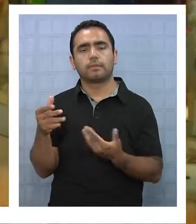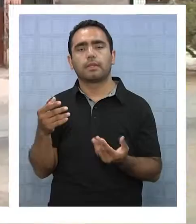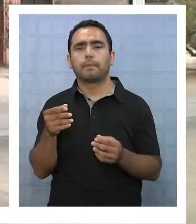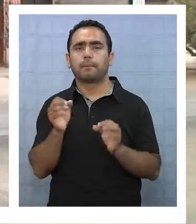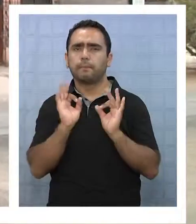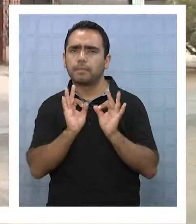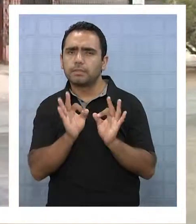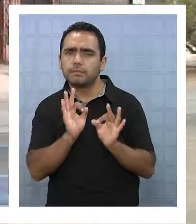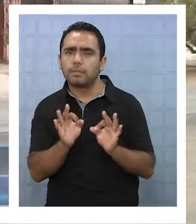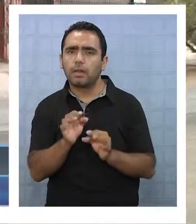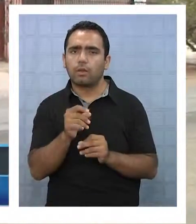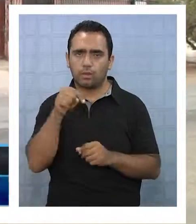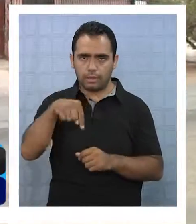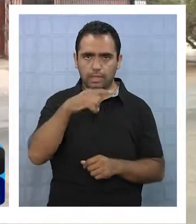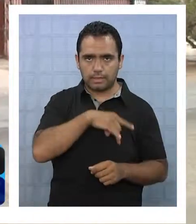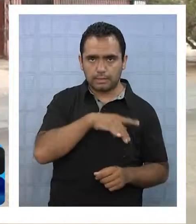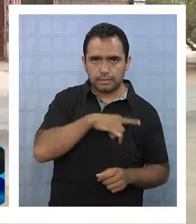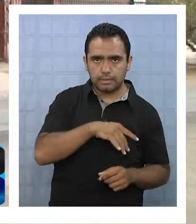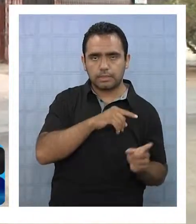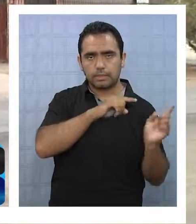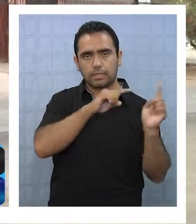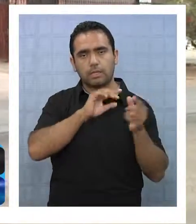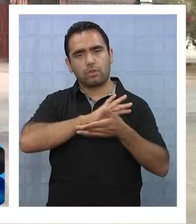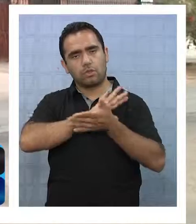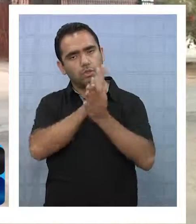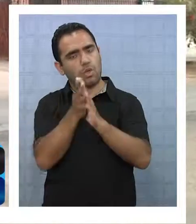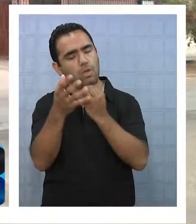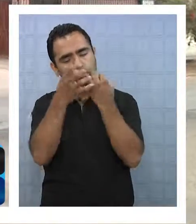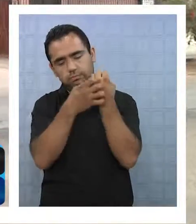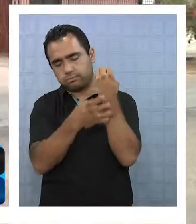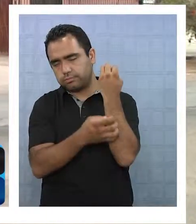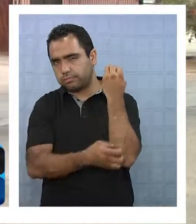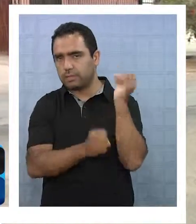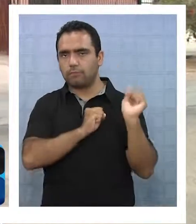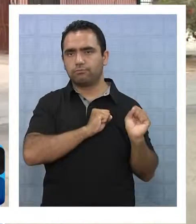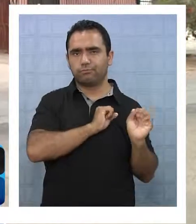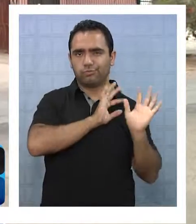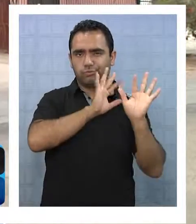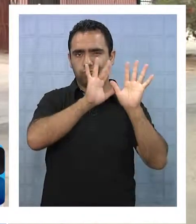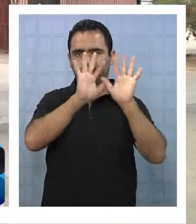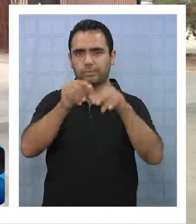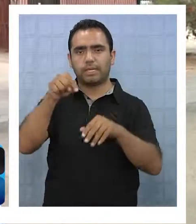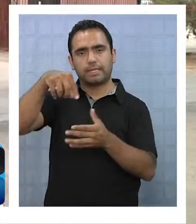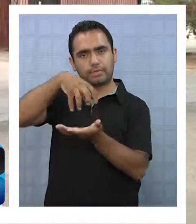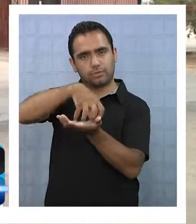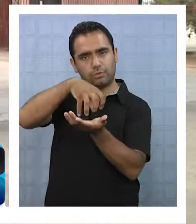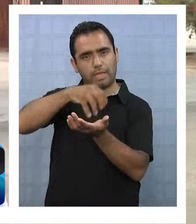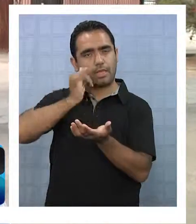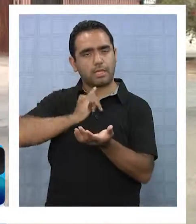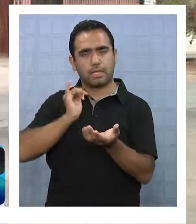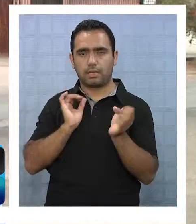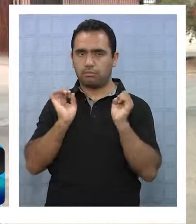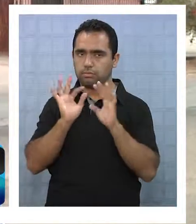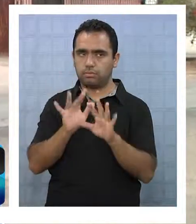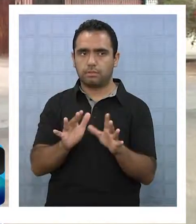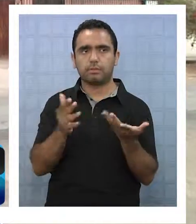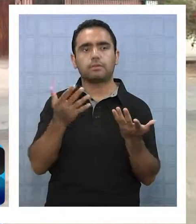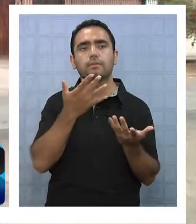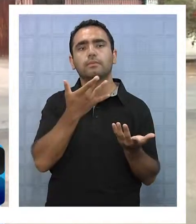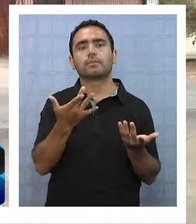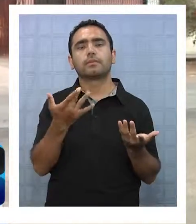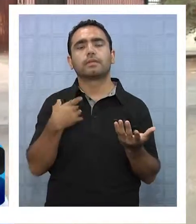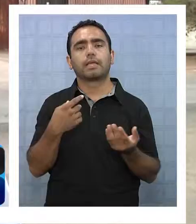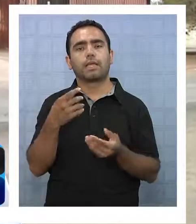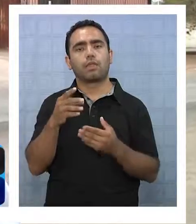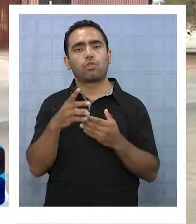hoy día nacional están viniendo personas de todo Chile. De hecho, Iquique se transforma en un gran destino a propósito también